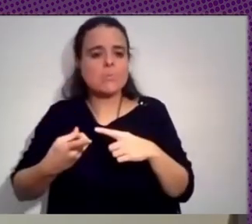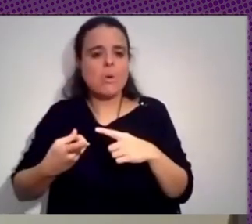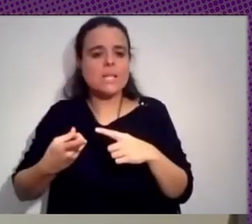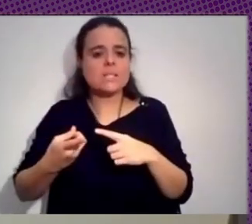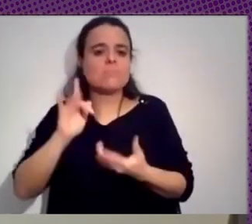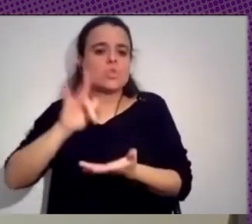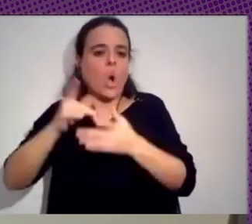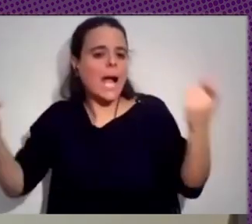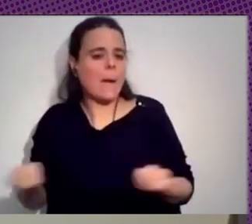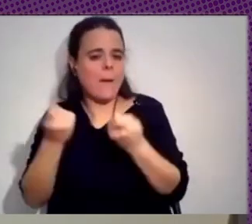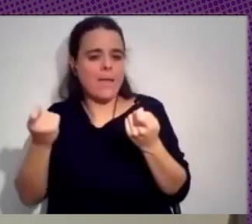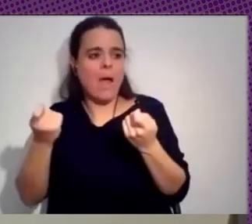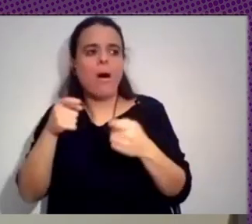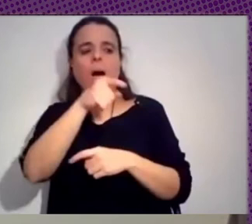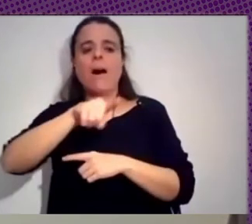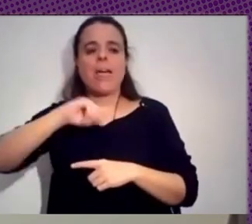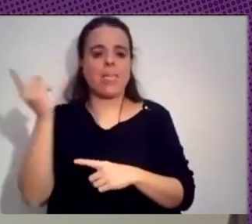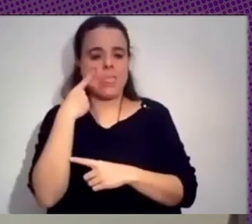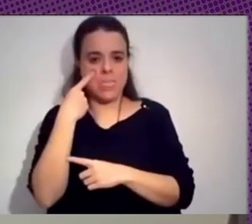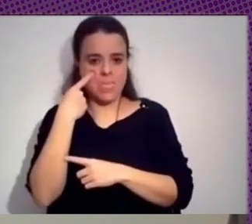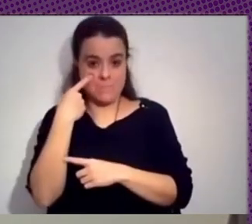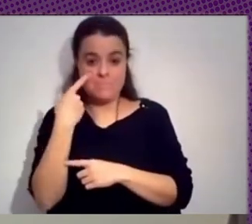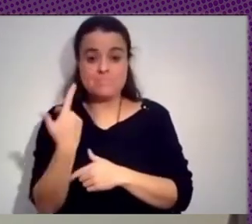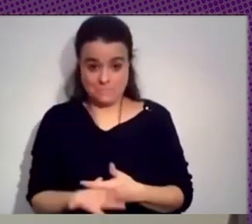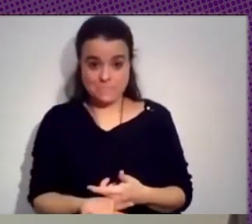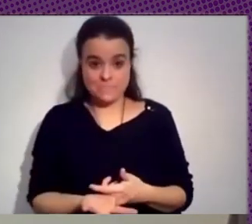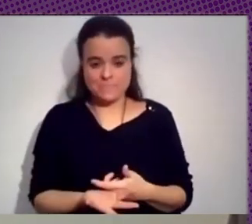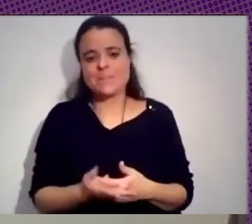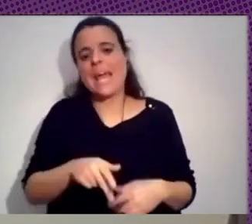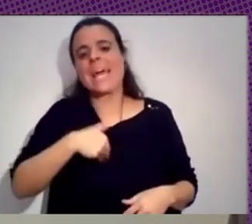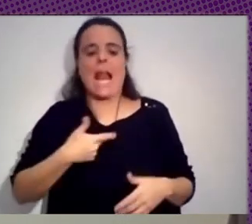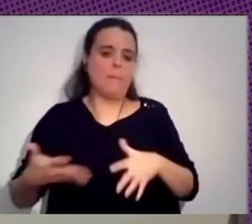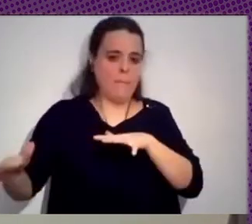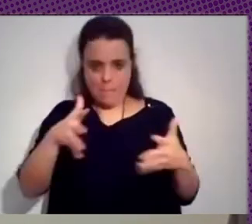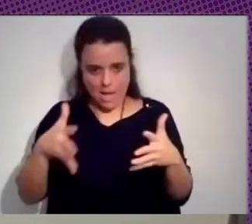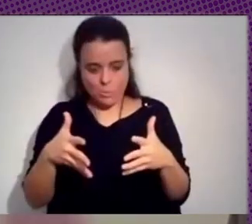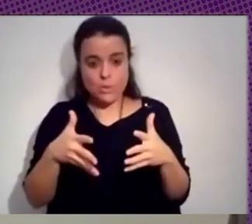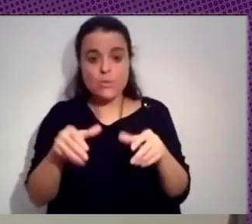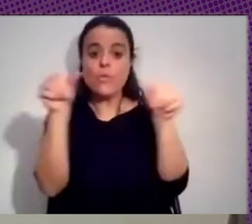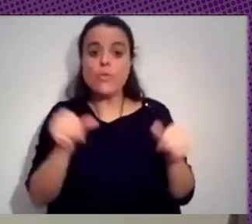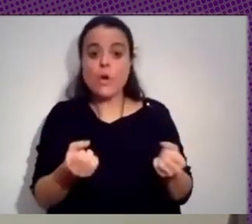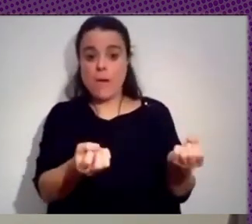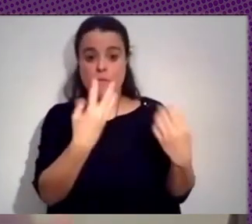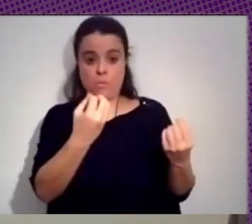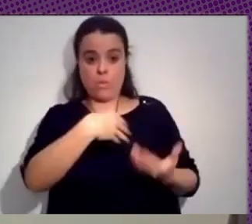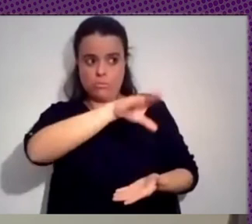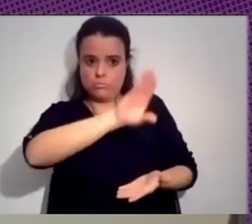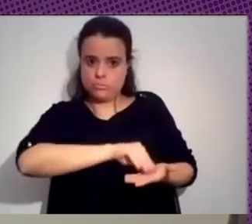están relacionados. Entonces, en general, en reglas generales es eso, digamos, la forma de traer la información, la forma de